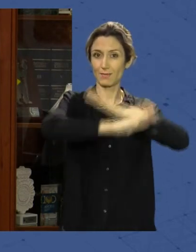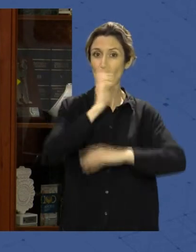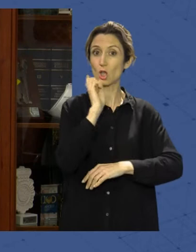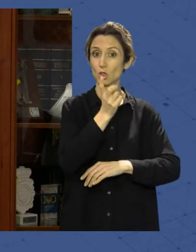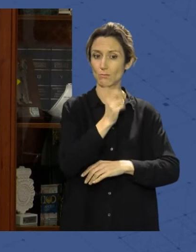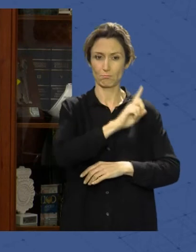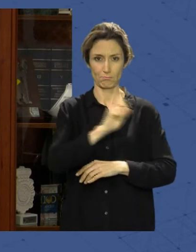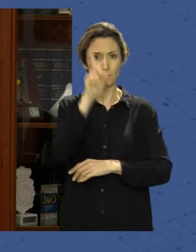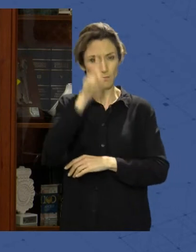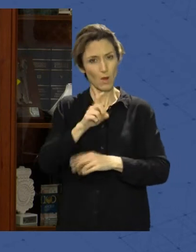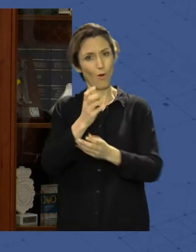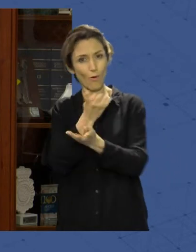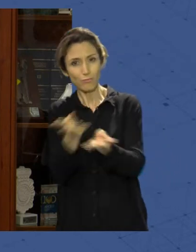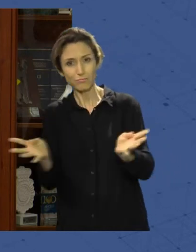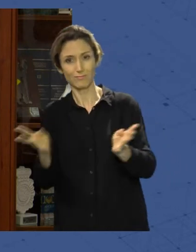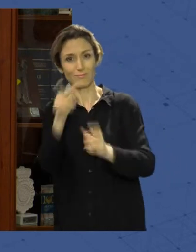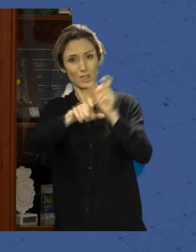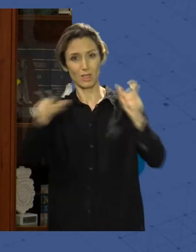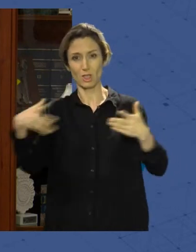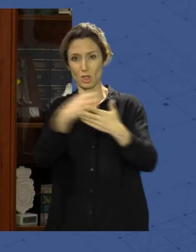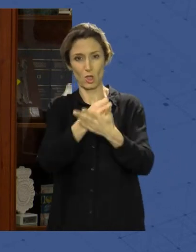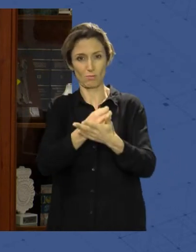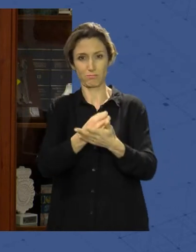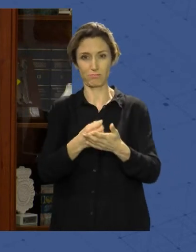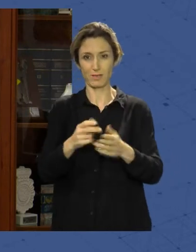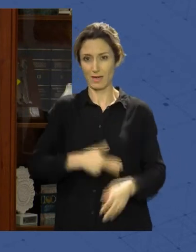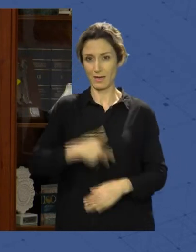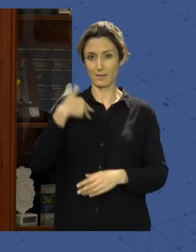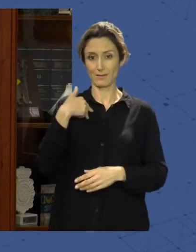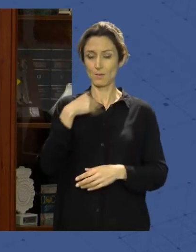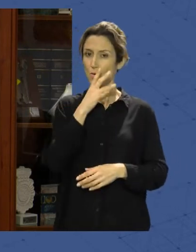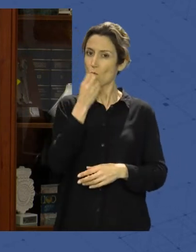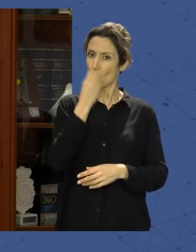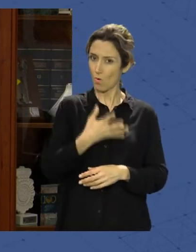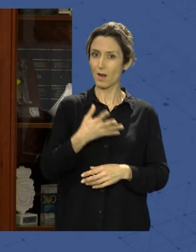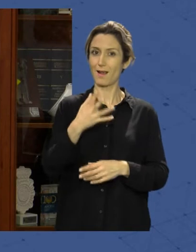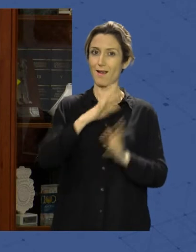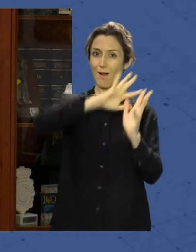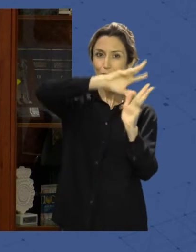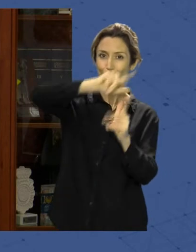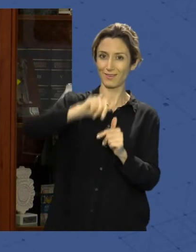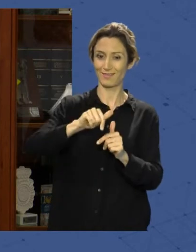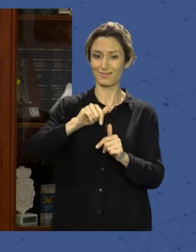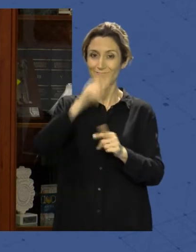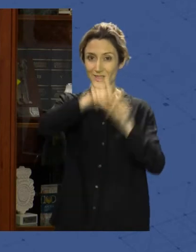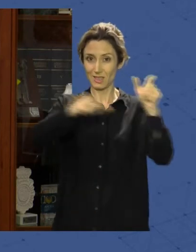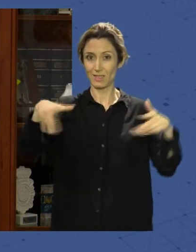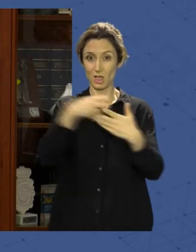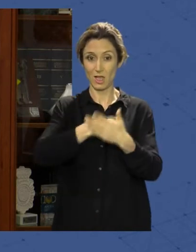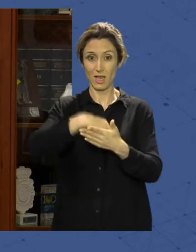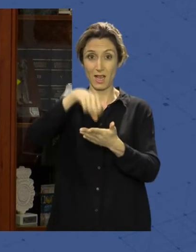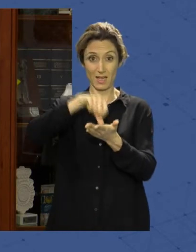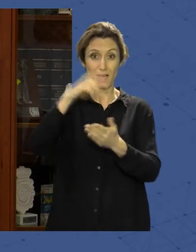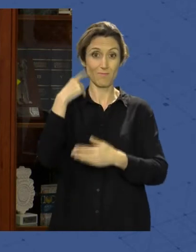sino a toda la ciudadanía. Por eso decía que es una buena noticia para todos los almerienses. Estamos en un lugar